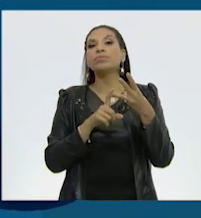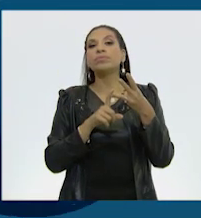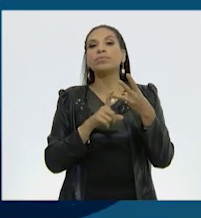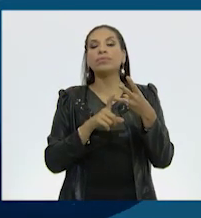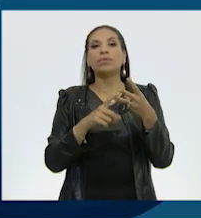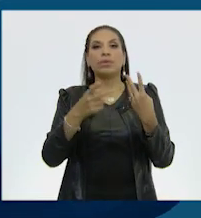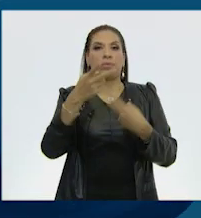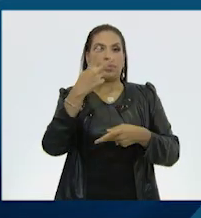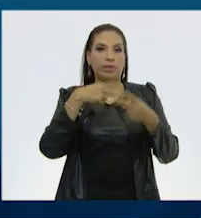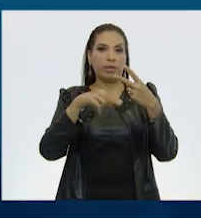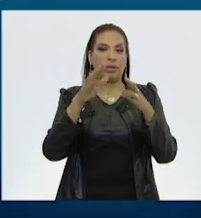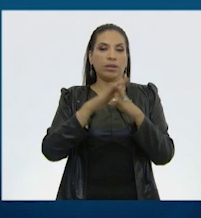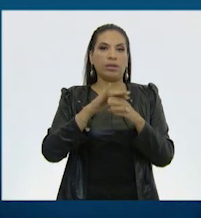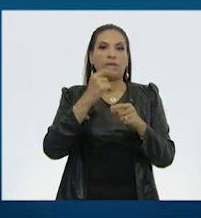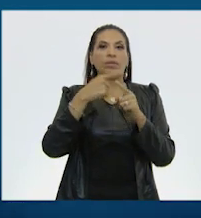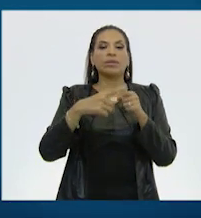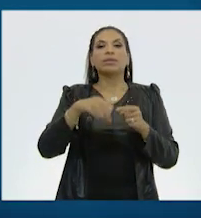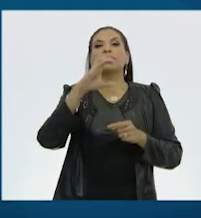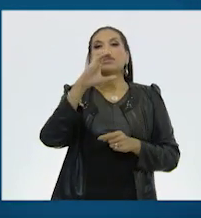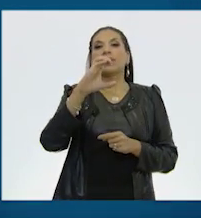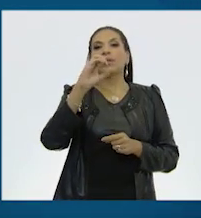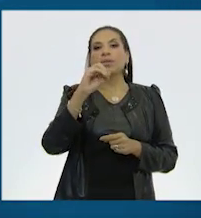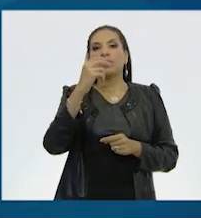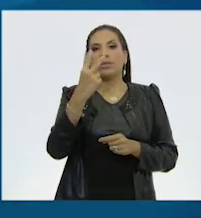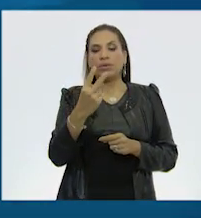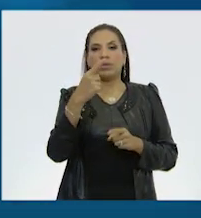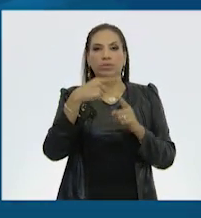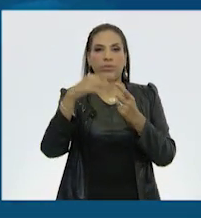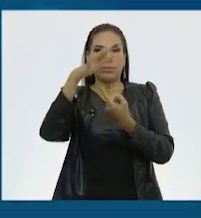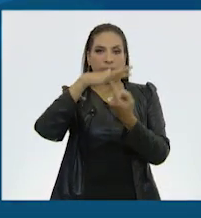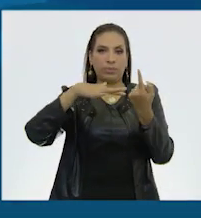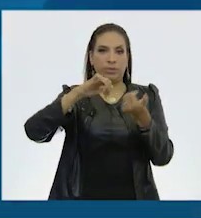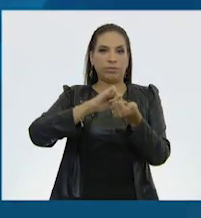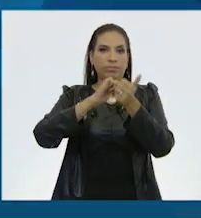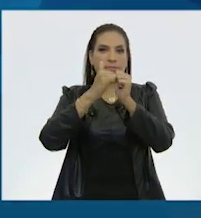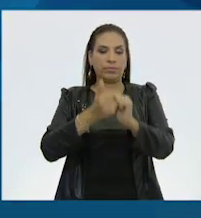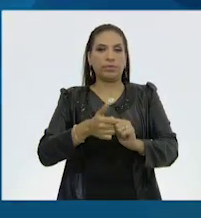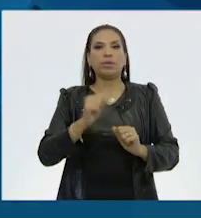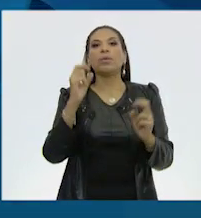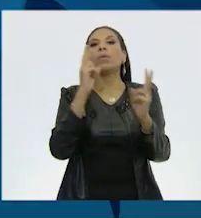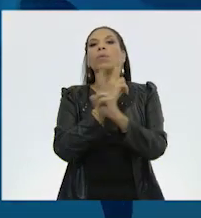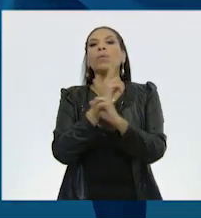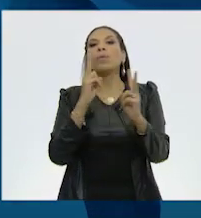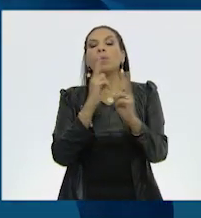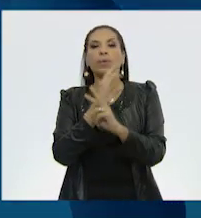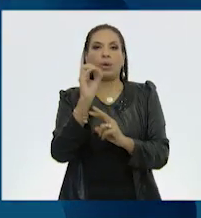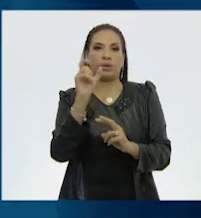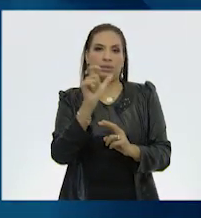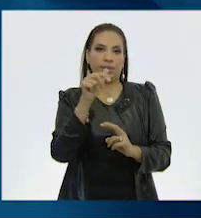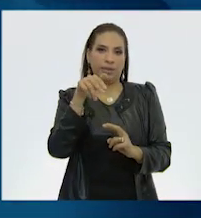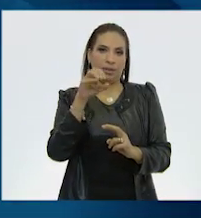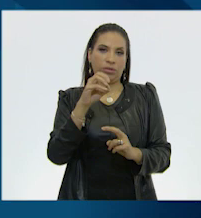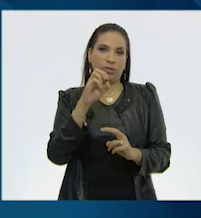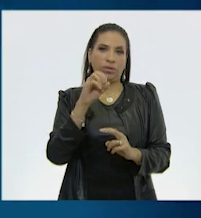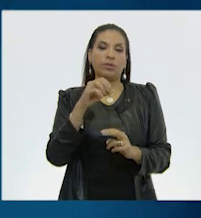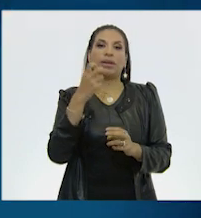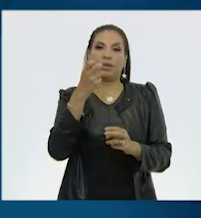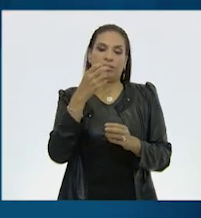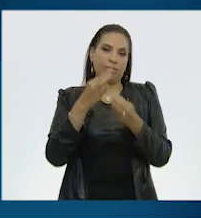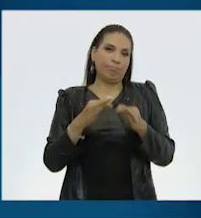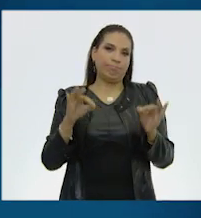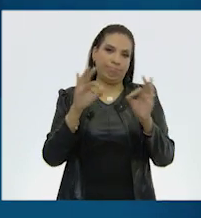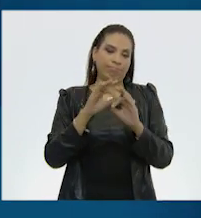Fijan el CO2 atmosférico y lo transforman en oxígeno. Muy importante este proceso, ¿verdad?